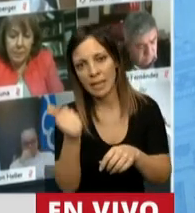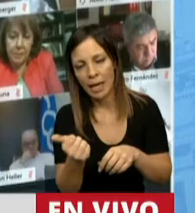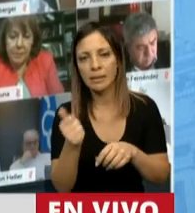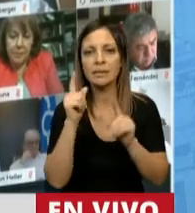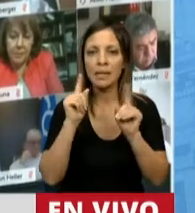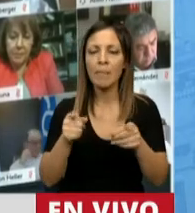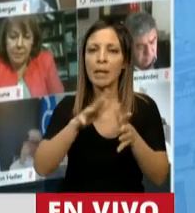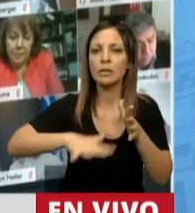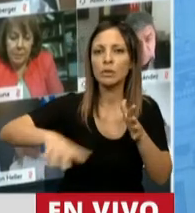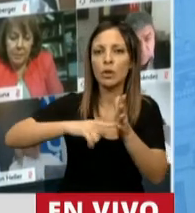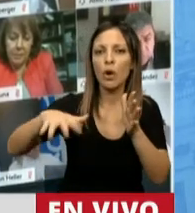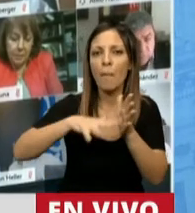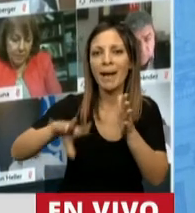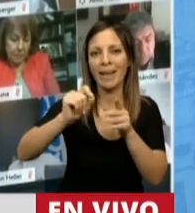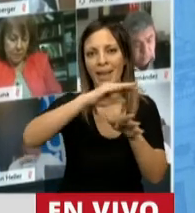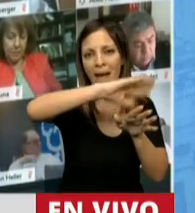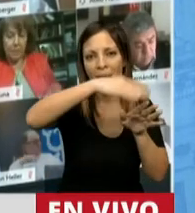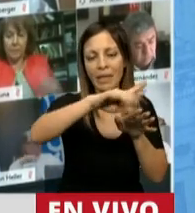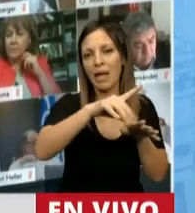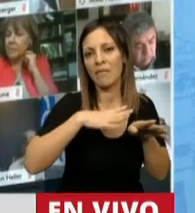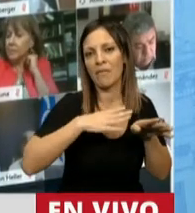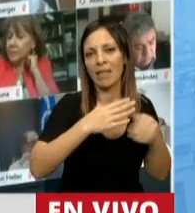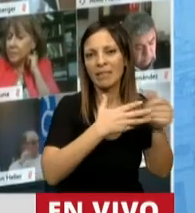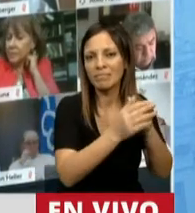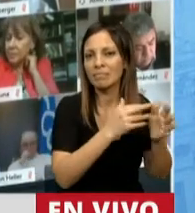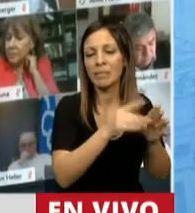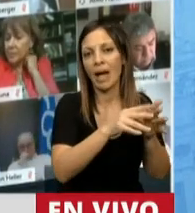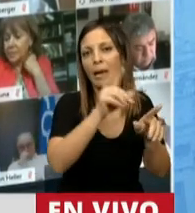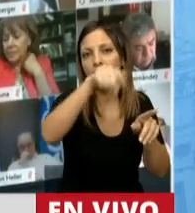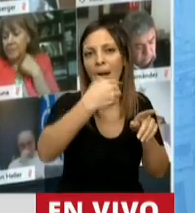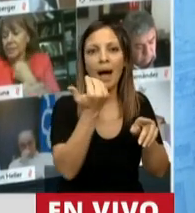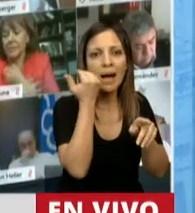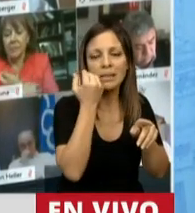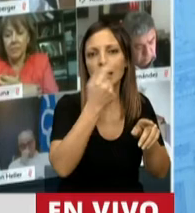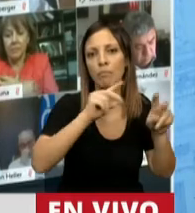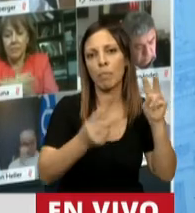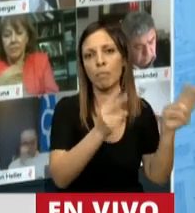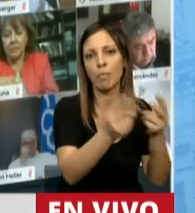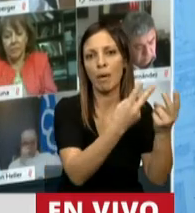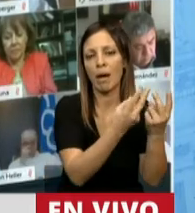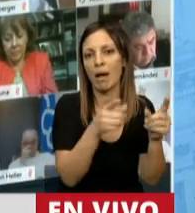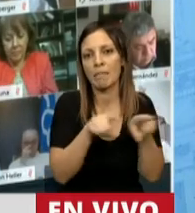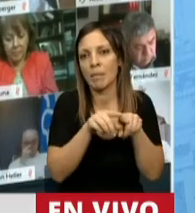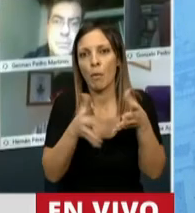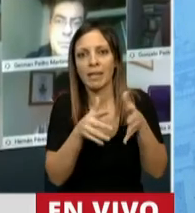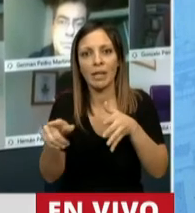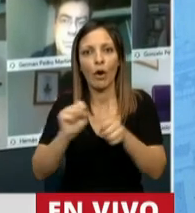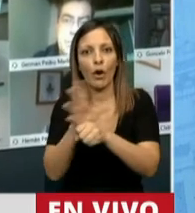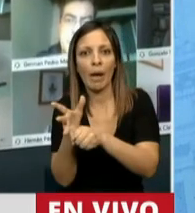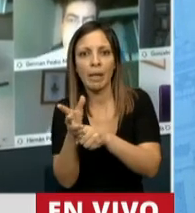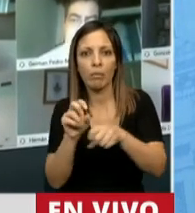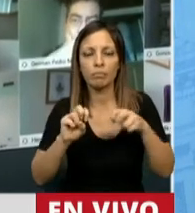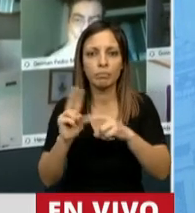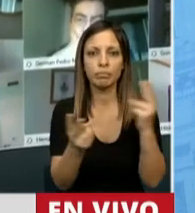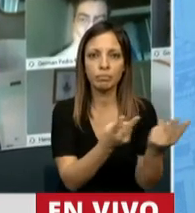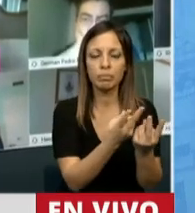la comarca andina que lamentablemente por falta de mantenimiento se ha cobrado más vidas que el propio coronavirus en la región. Con